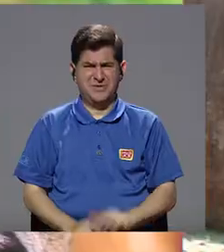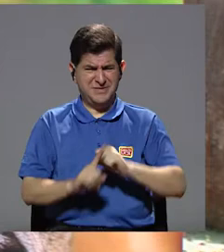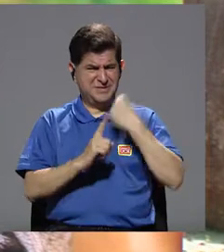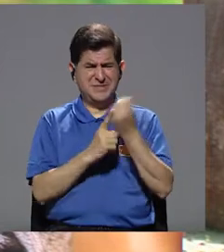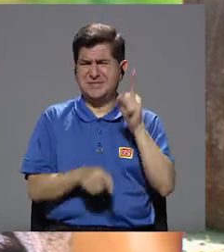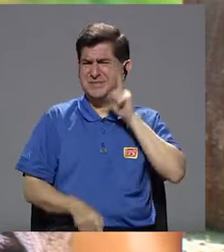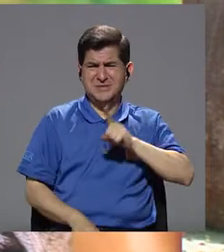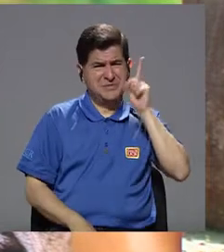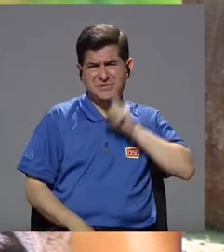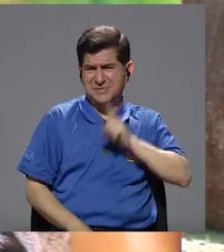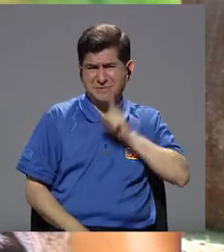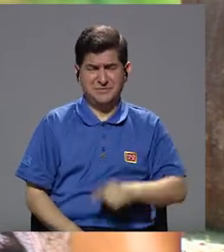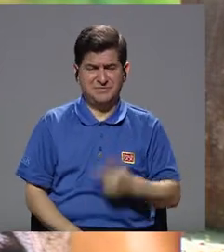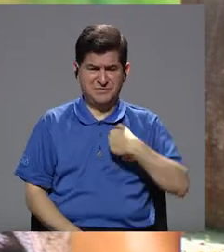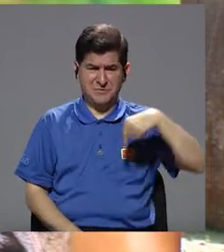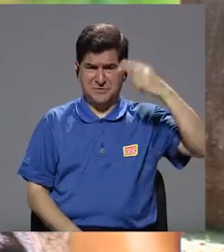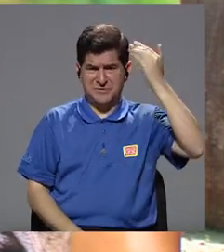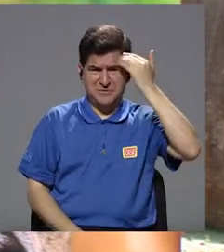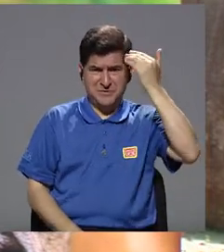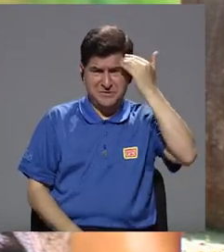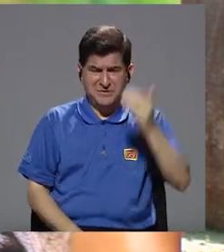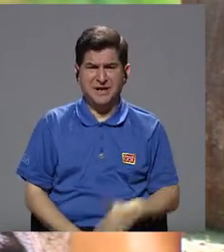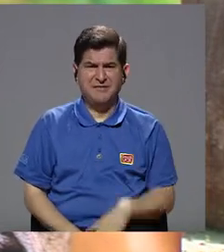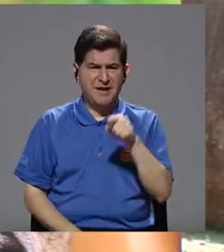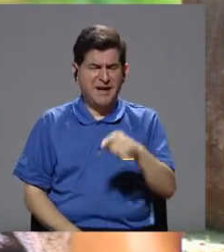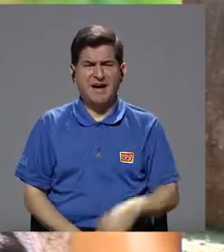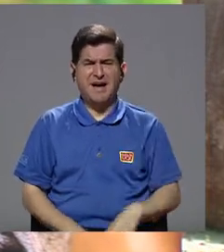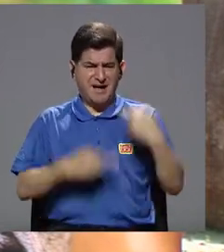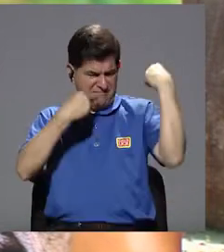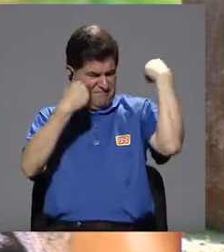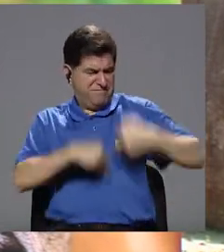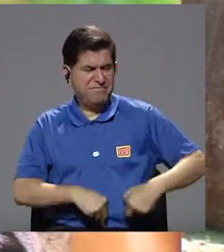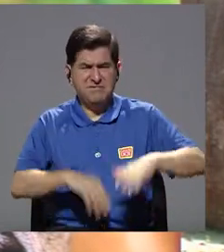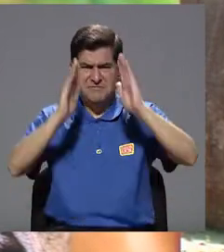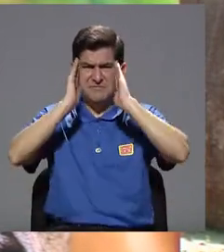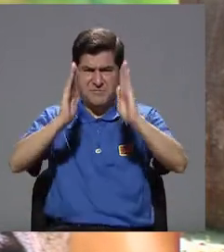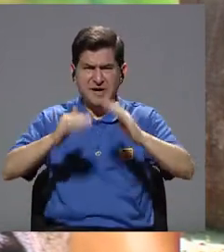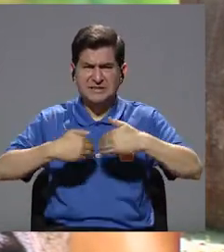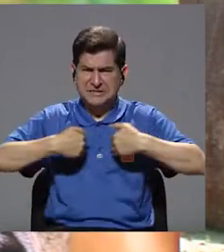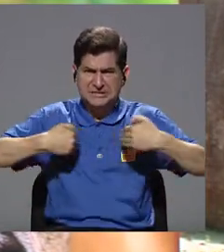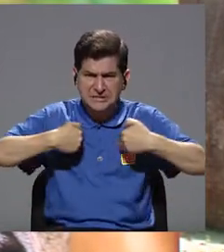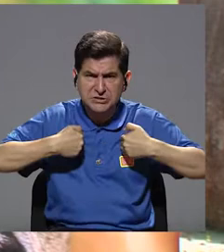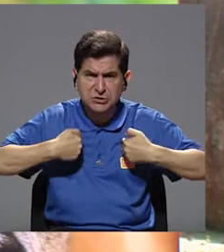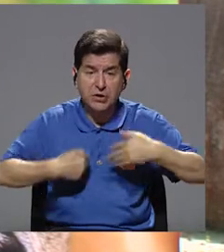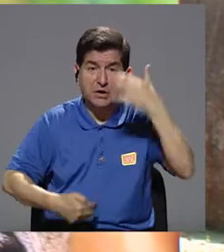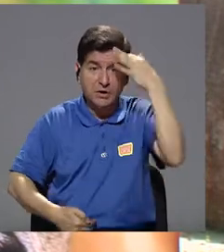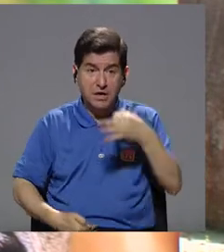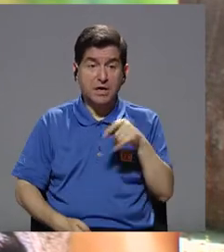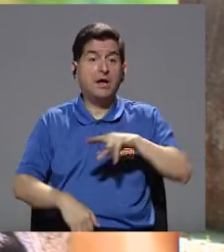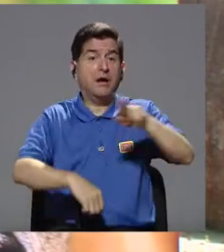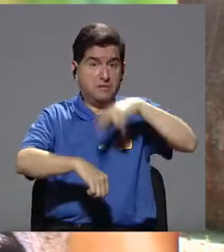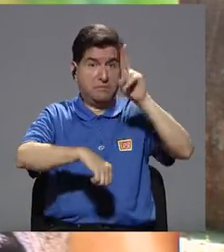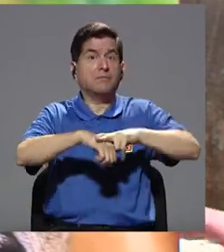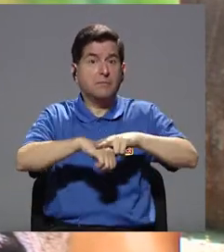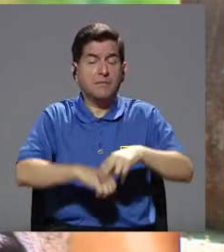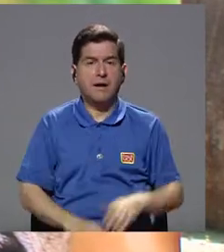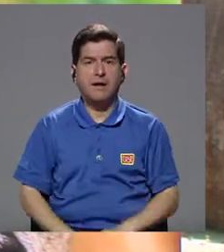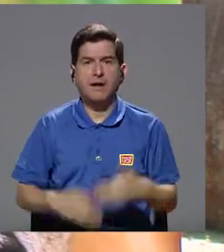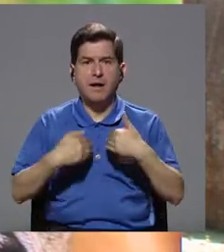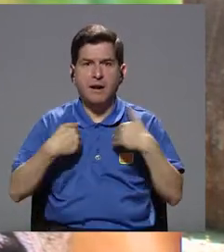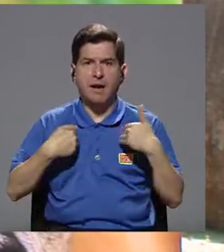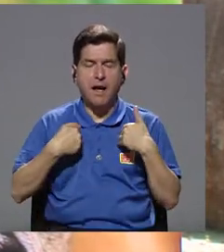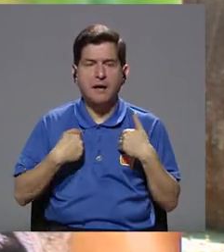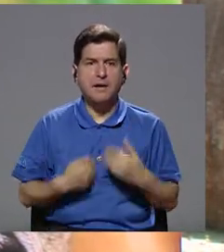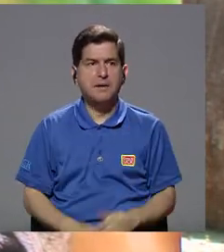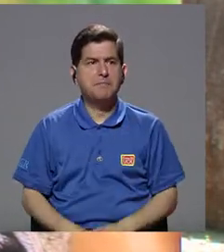evidentemente mentiras y sabemos que son por temas de negligencia, por temas de que no le prestó atención al animal y créanme que son las más comunes. Animales